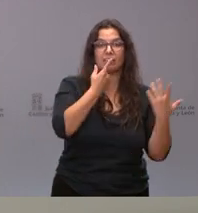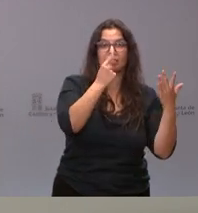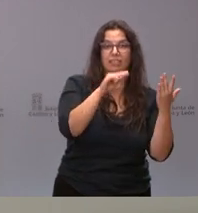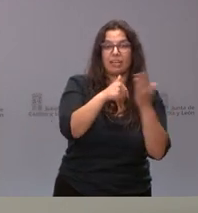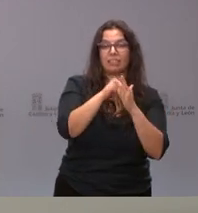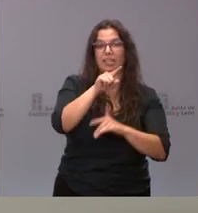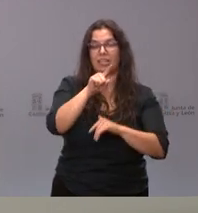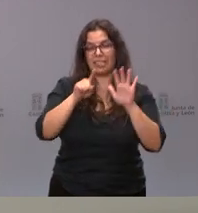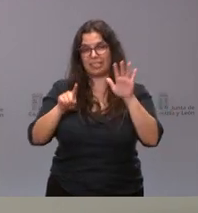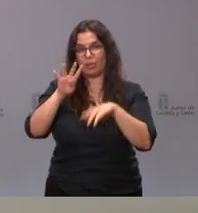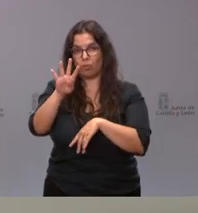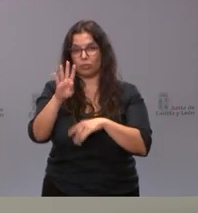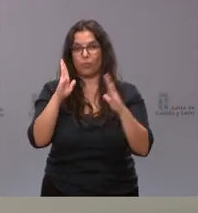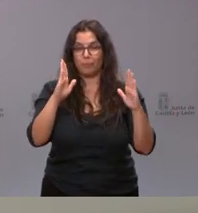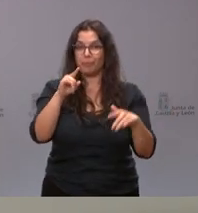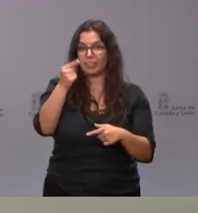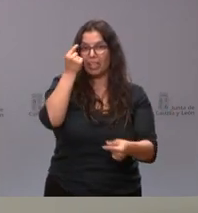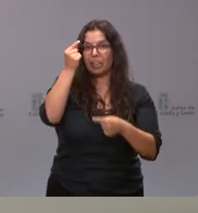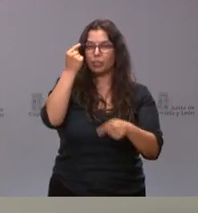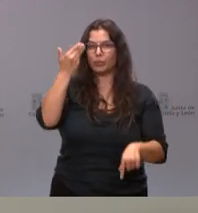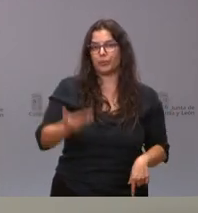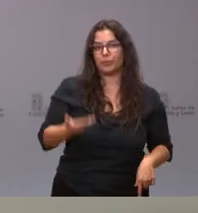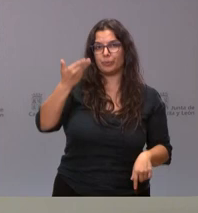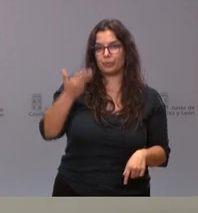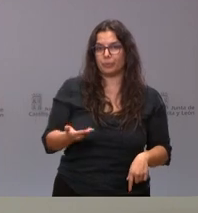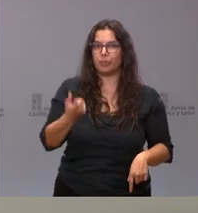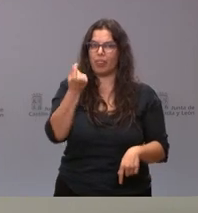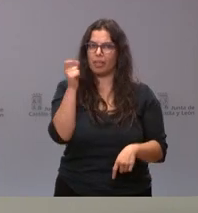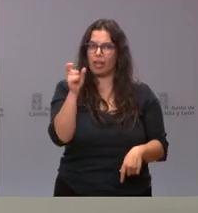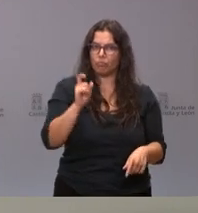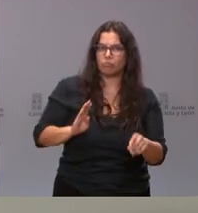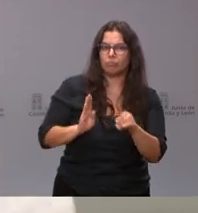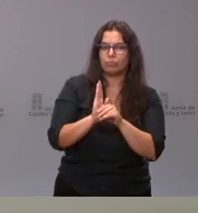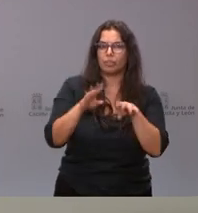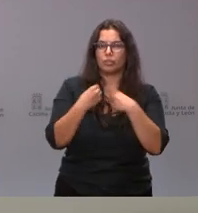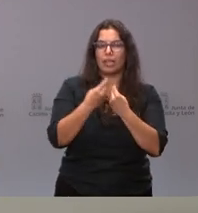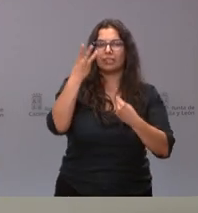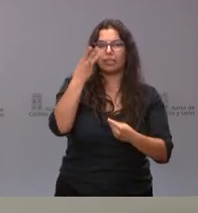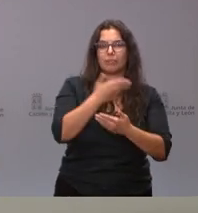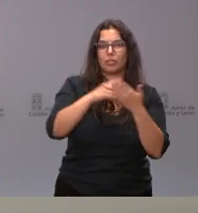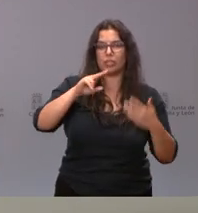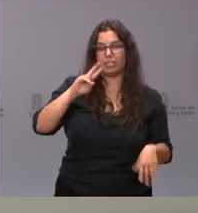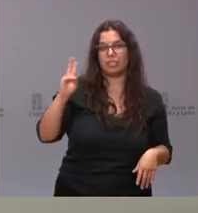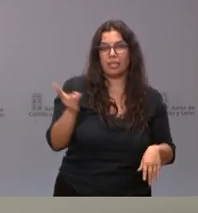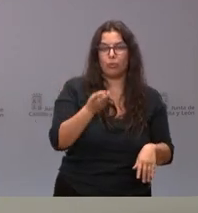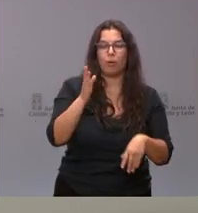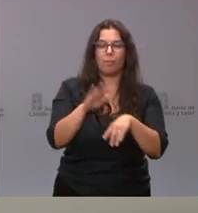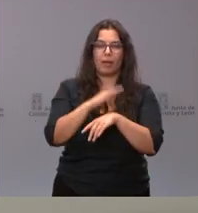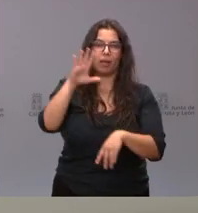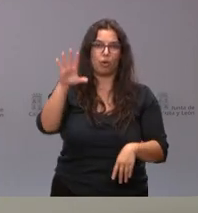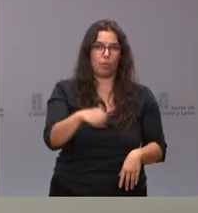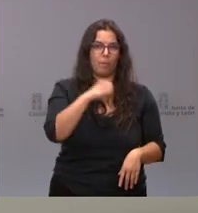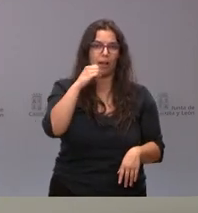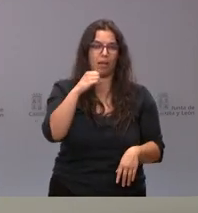64 años. Es un dato ciertamente relevante esta inversión de 3 millones de euros destinada a esta